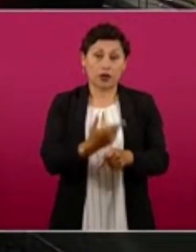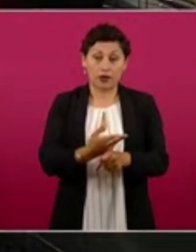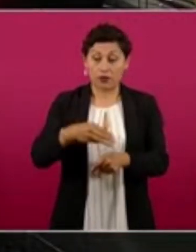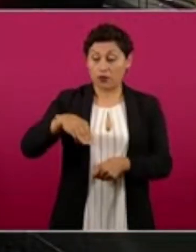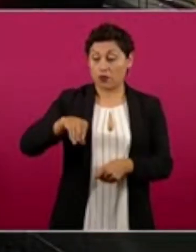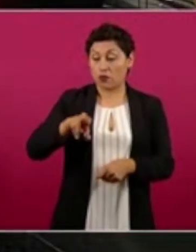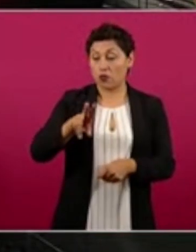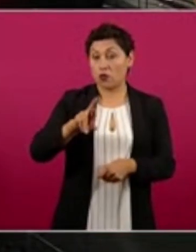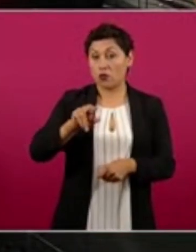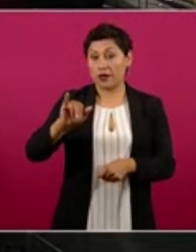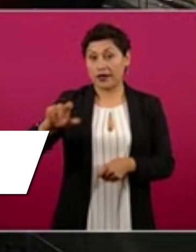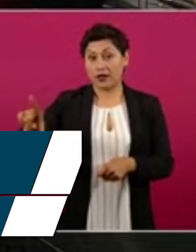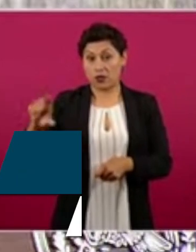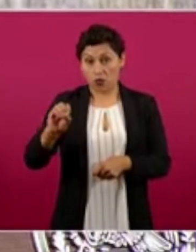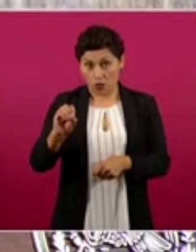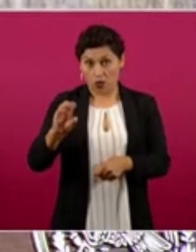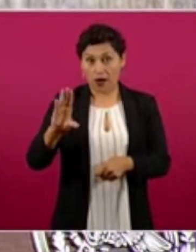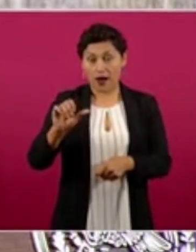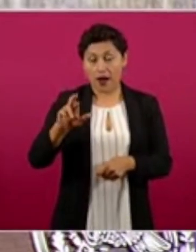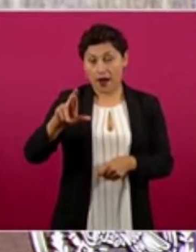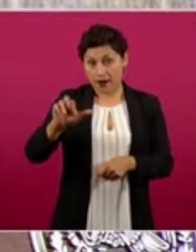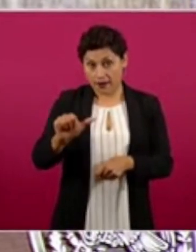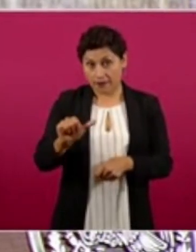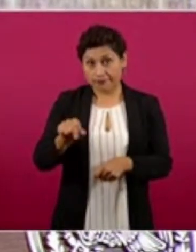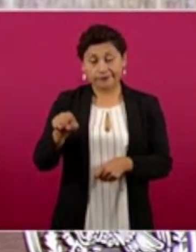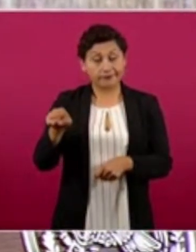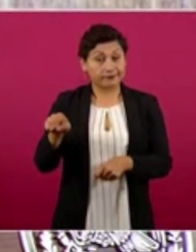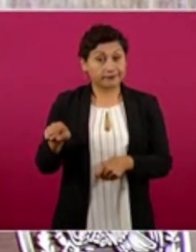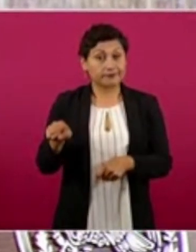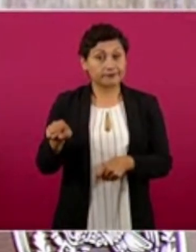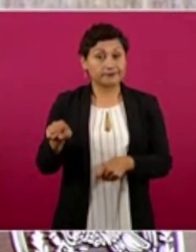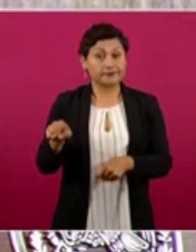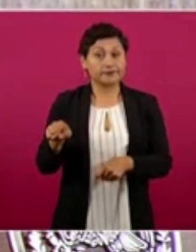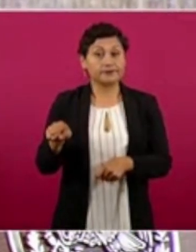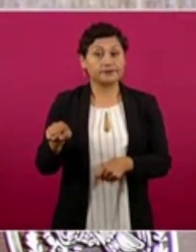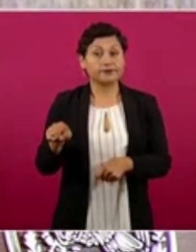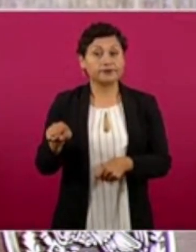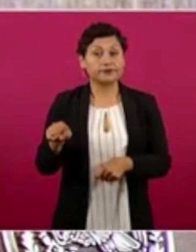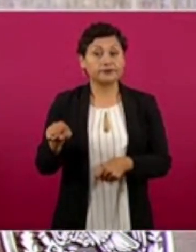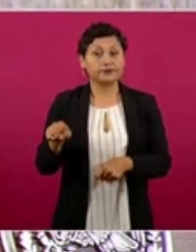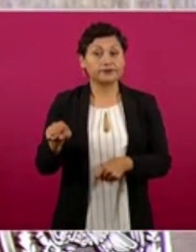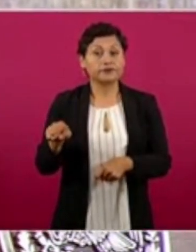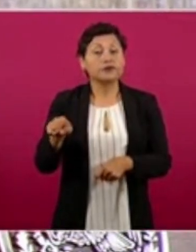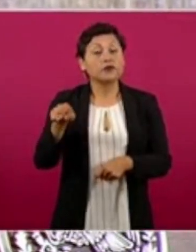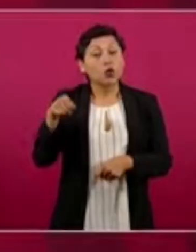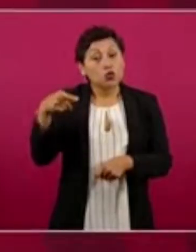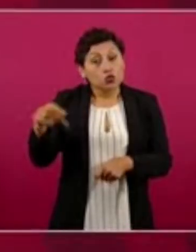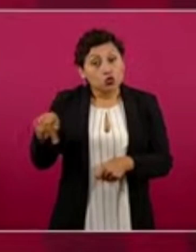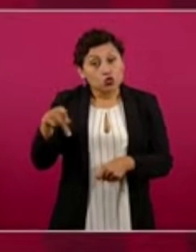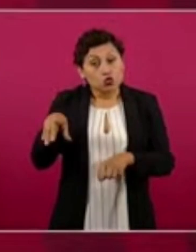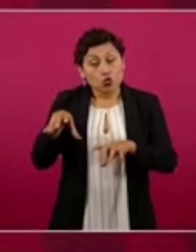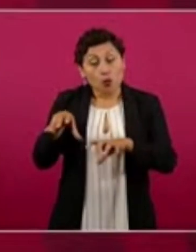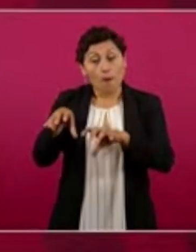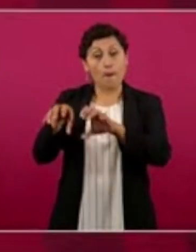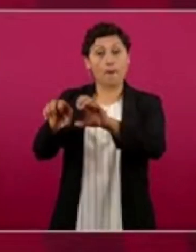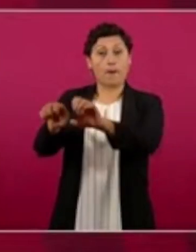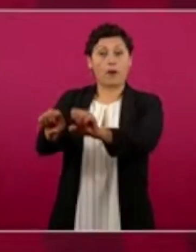su detención, independientemente de